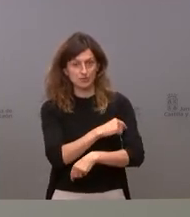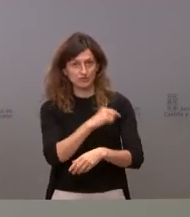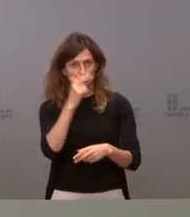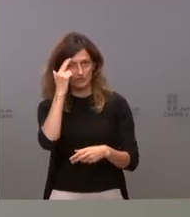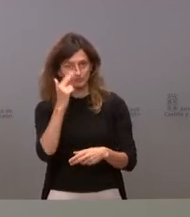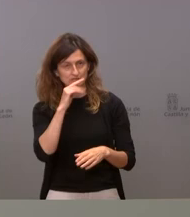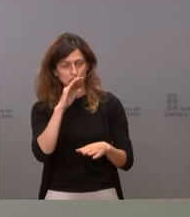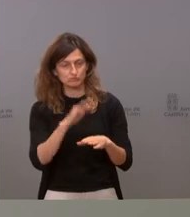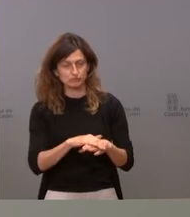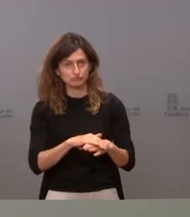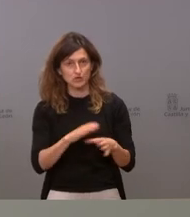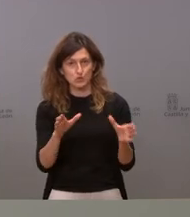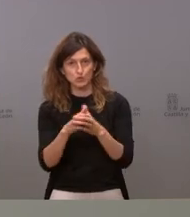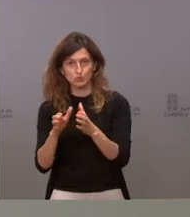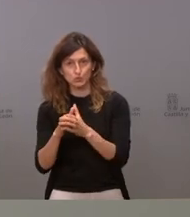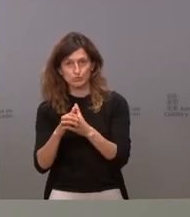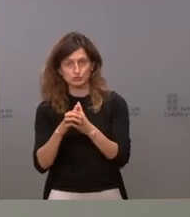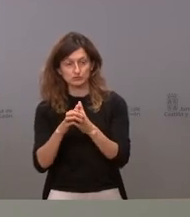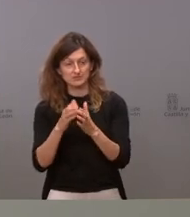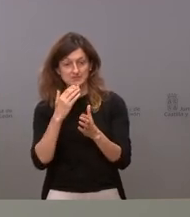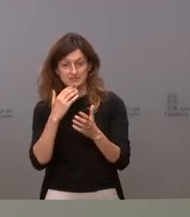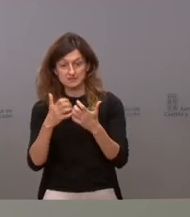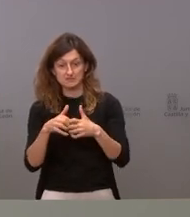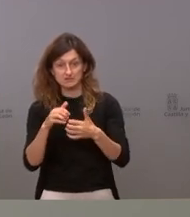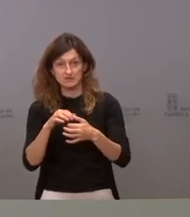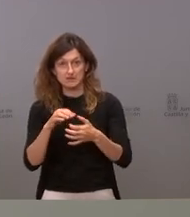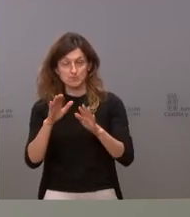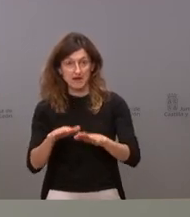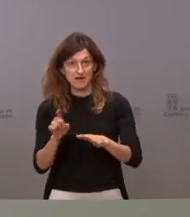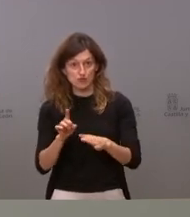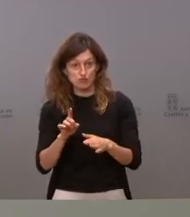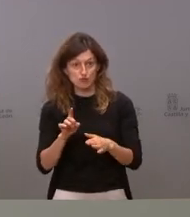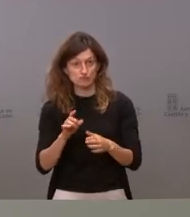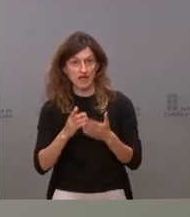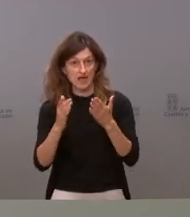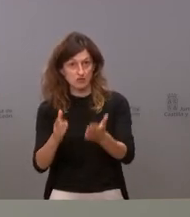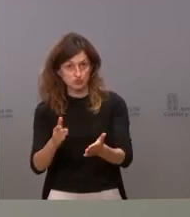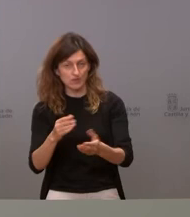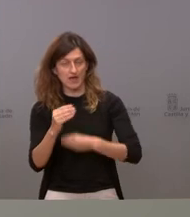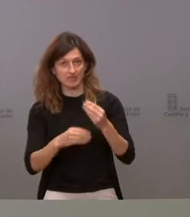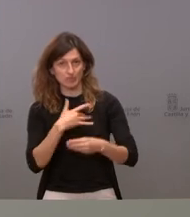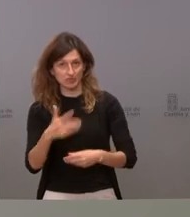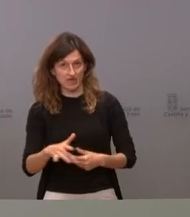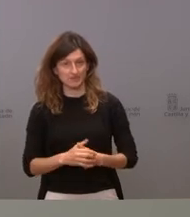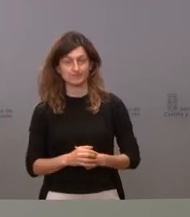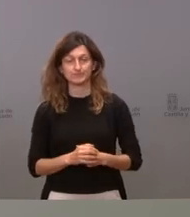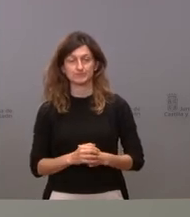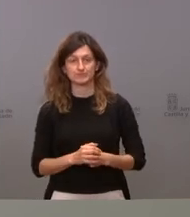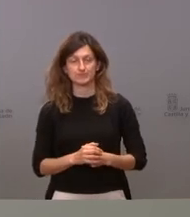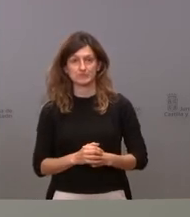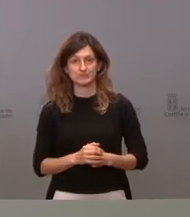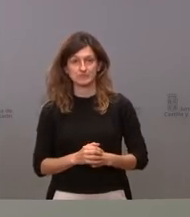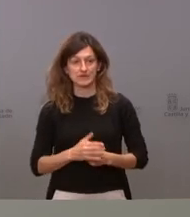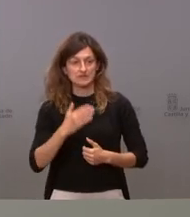etarios si podemos ayudar para que una cadena de producción no pare pues evidentemente lo hacemos si tendríamos que